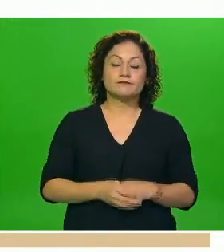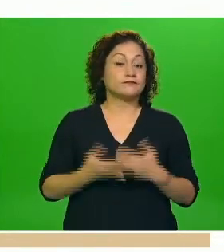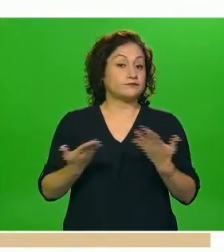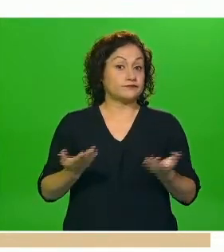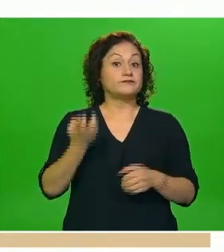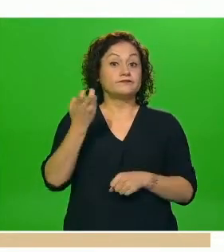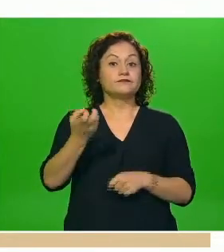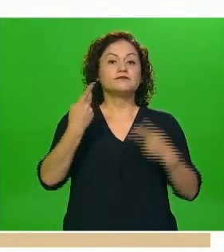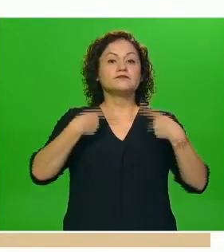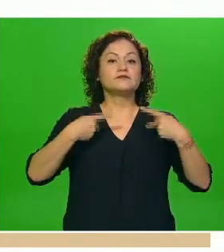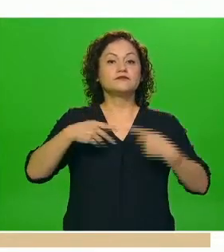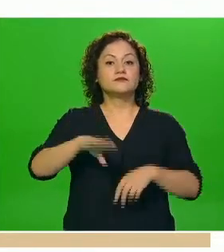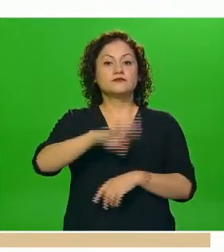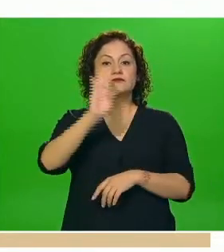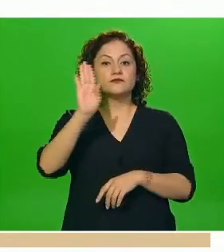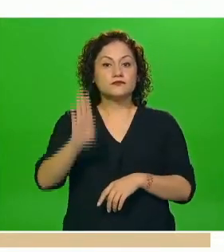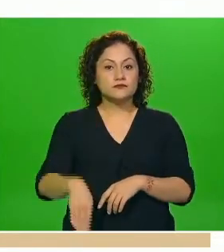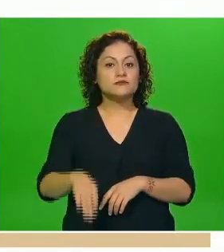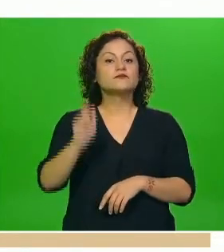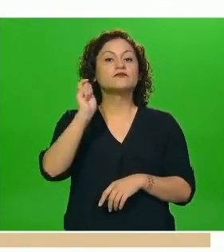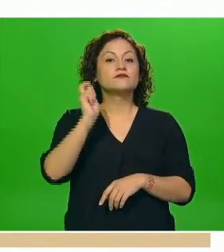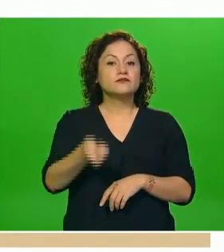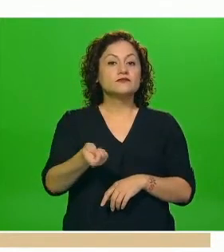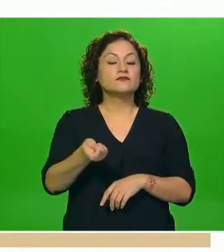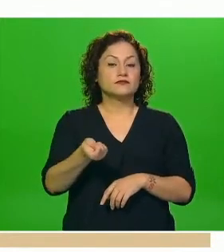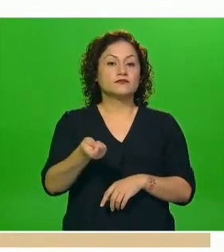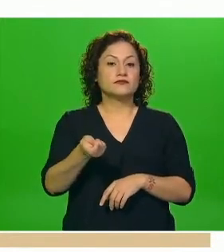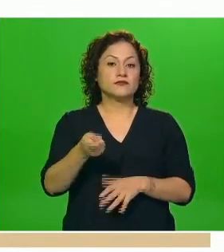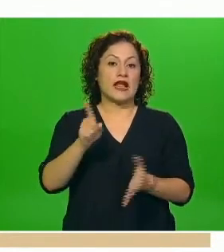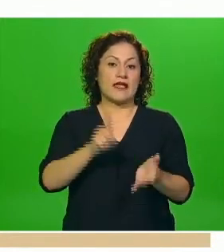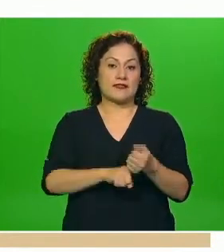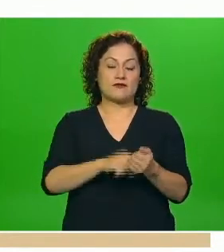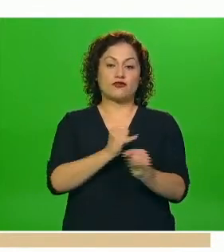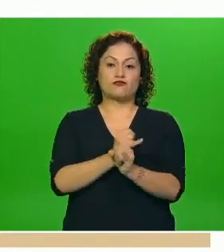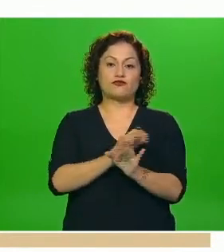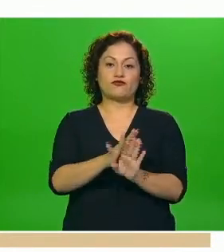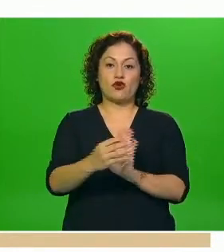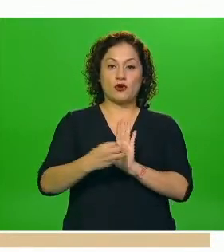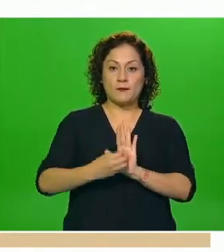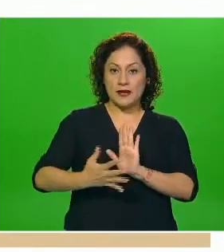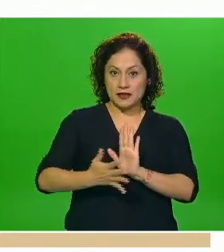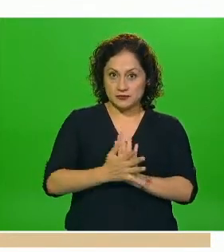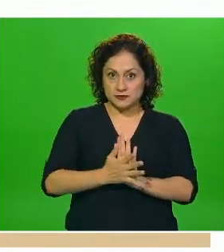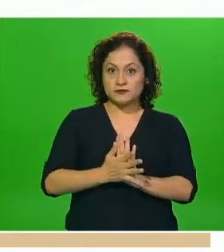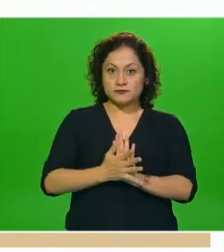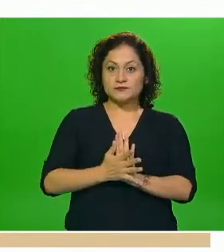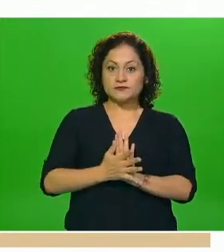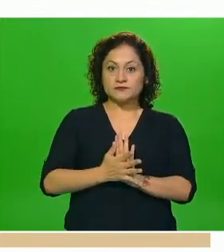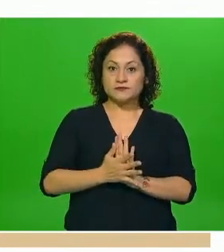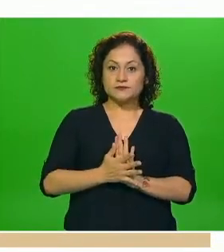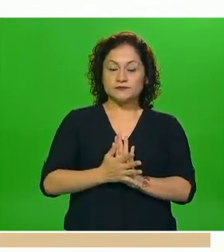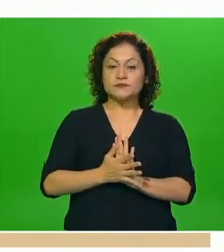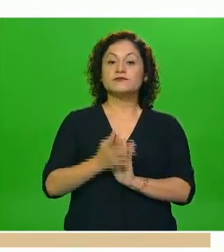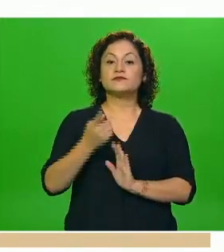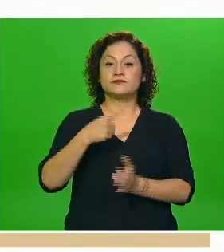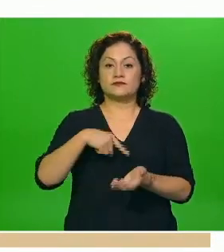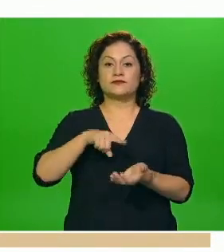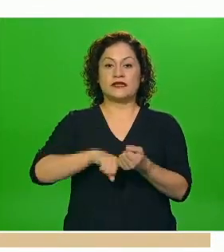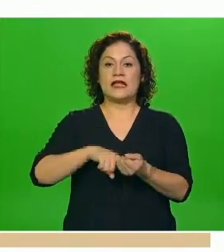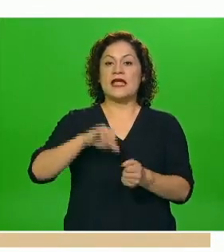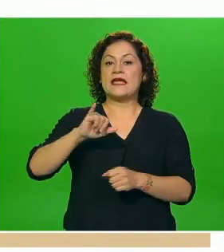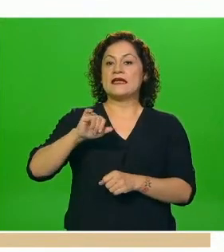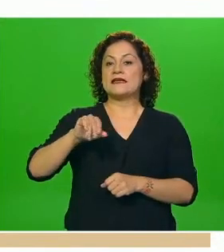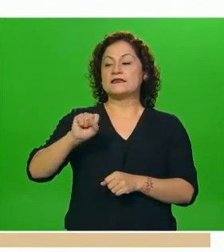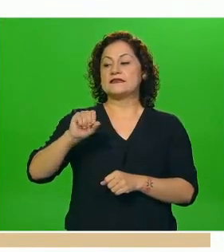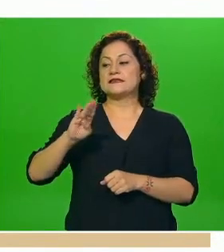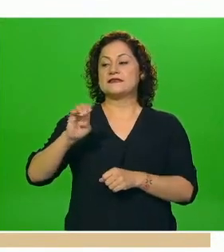son las que se encuentran registradas en el sistema de información que tenemos en la dirección general de epidemiología en el SISBER y